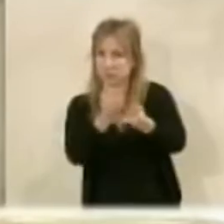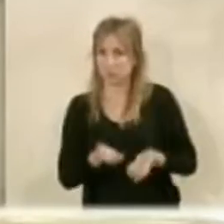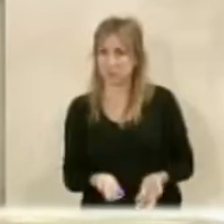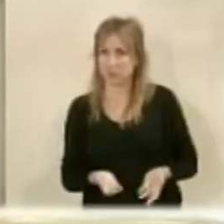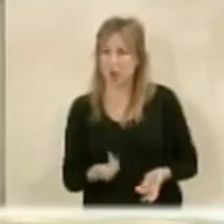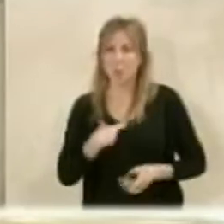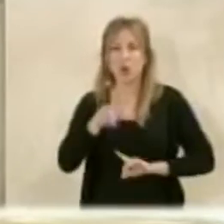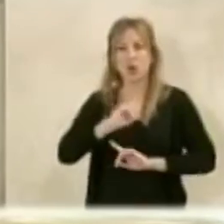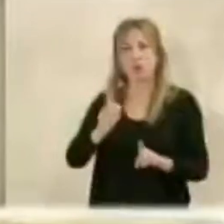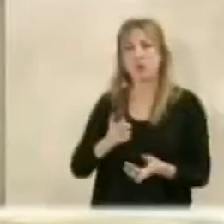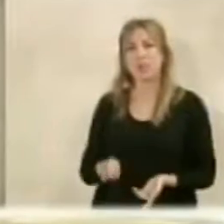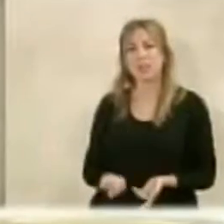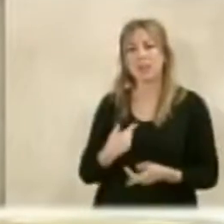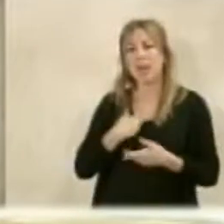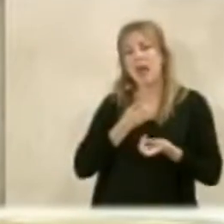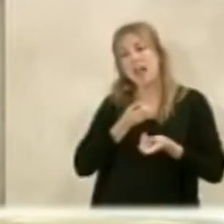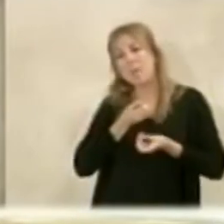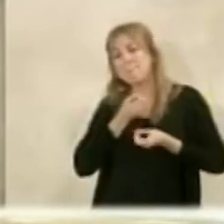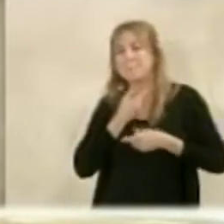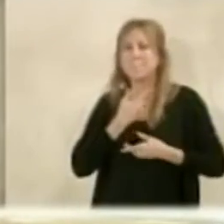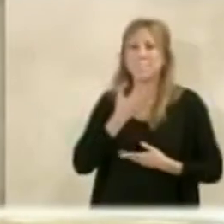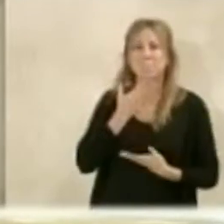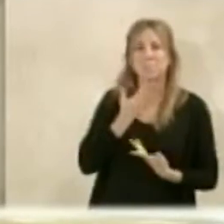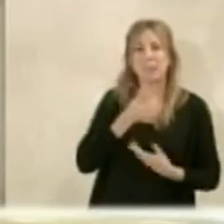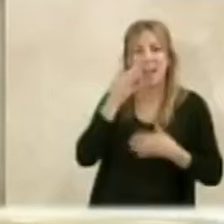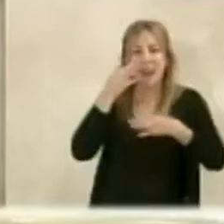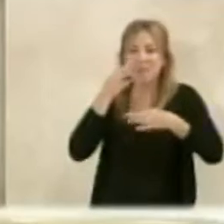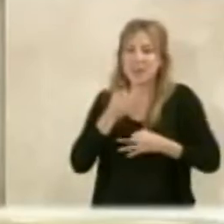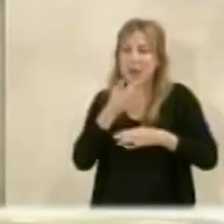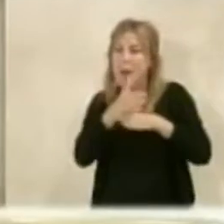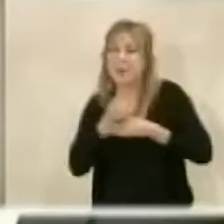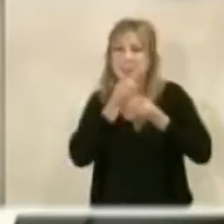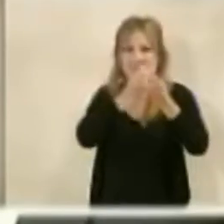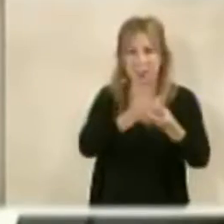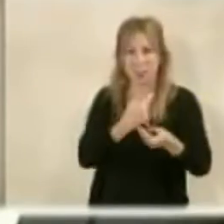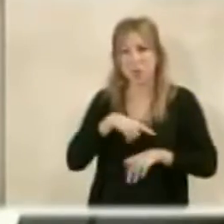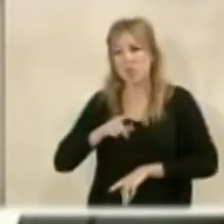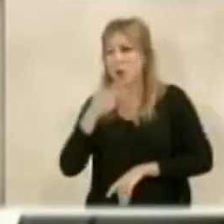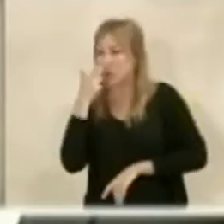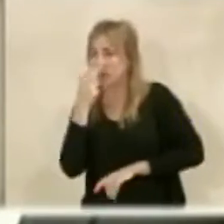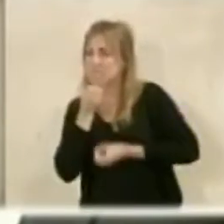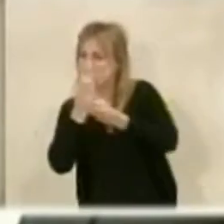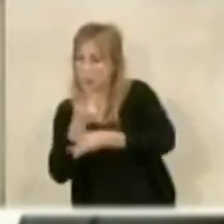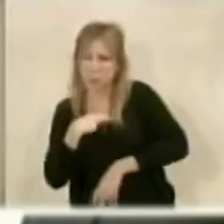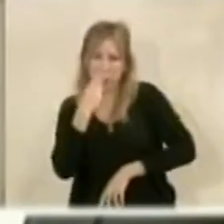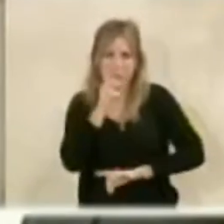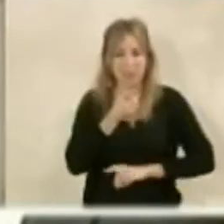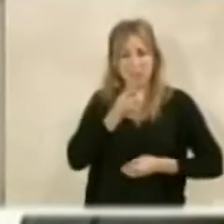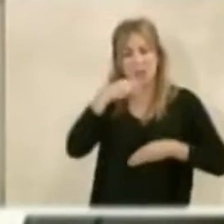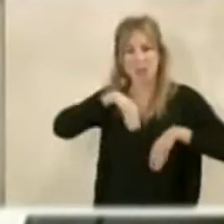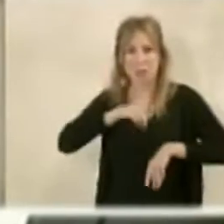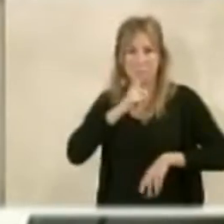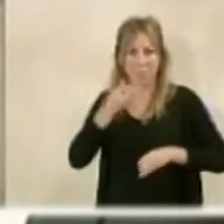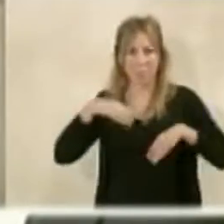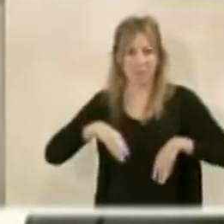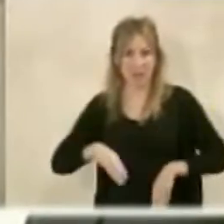Pero lo que no podemos es decir las verdades a medias cuando no interesa y cuando no, aplaudir lo que no interesa. Mire, esta empresa se